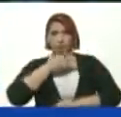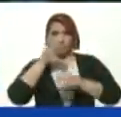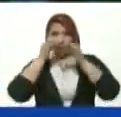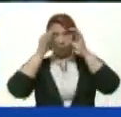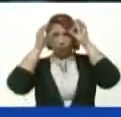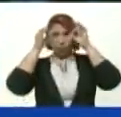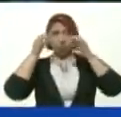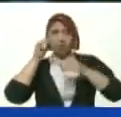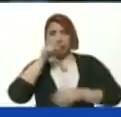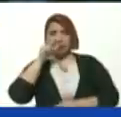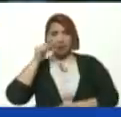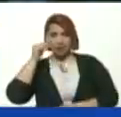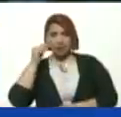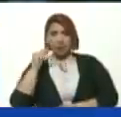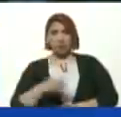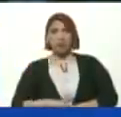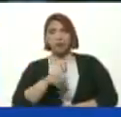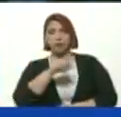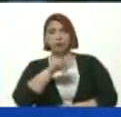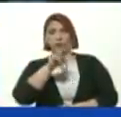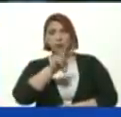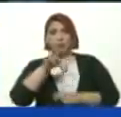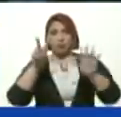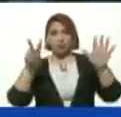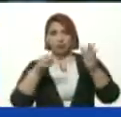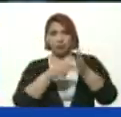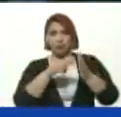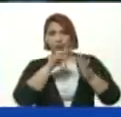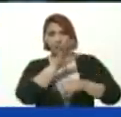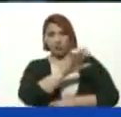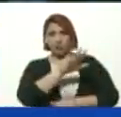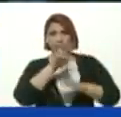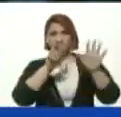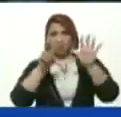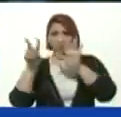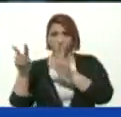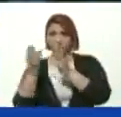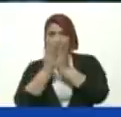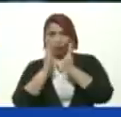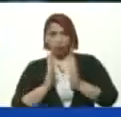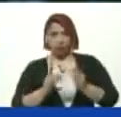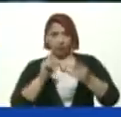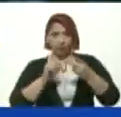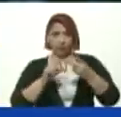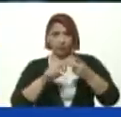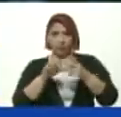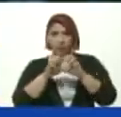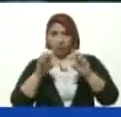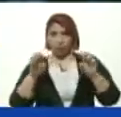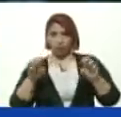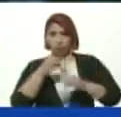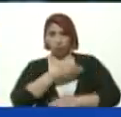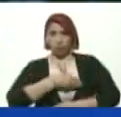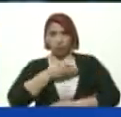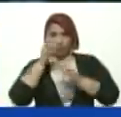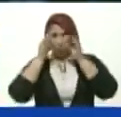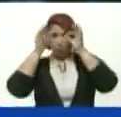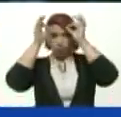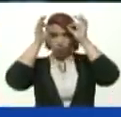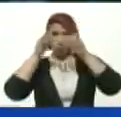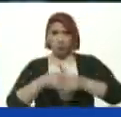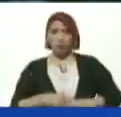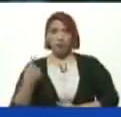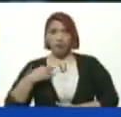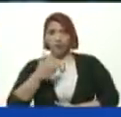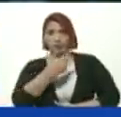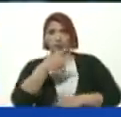Tenemos 127.577 Estudiantes En la educación De la misión Robinson Tenemos